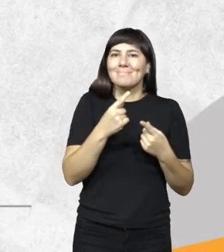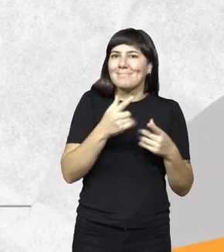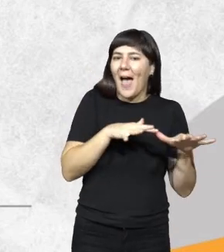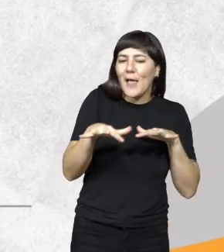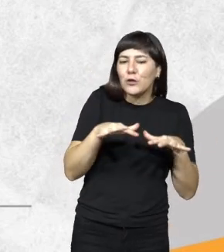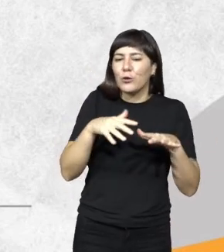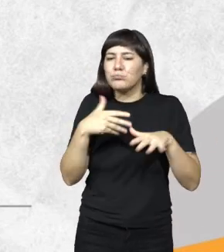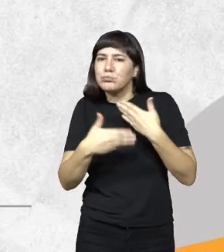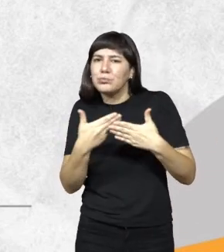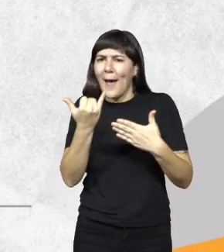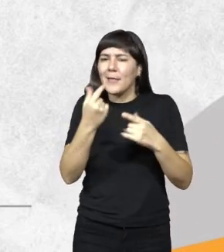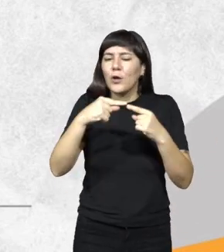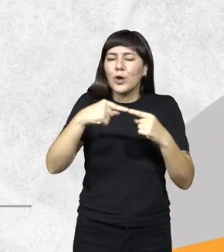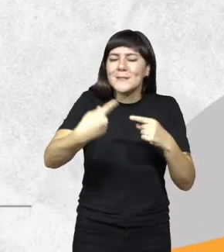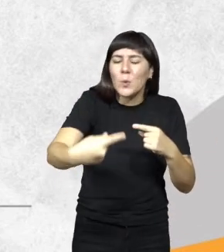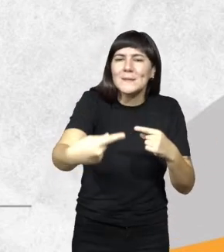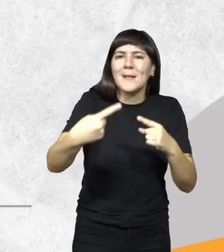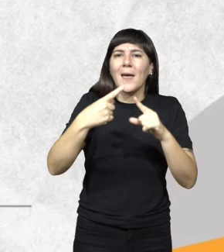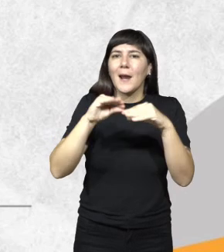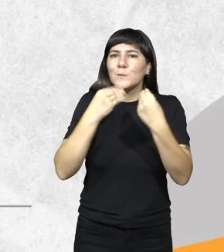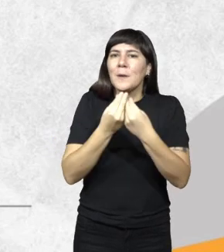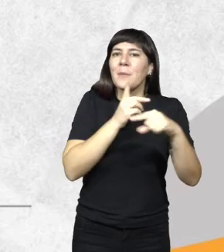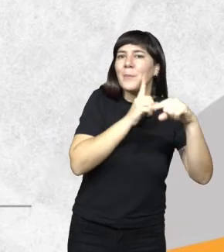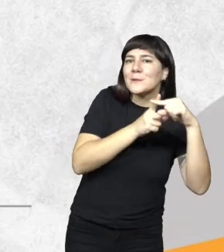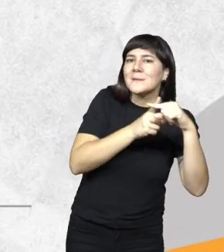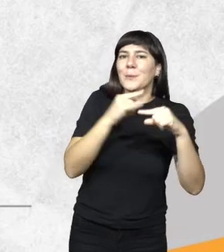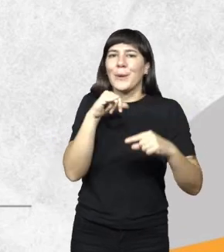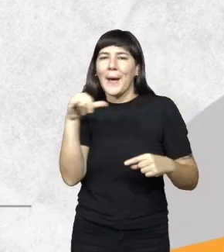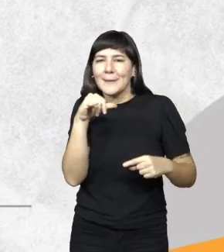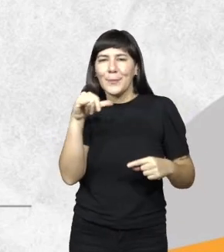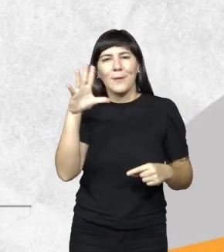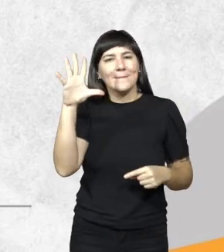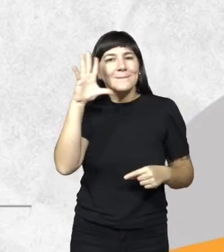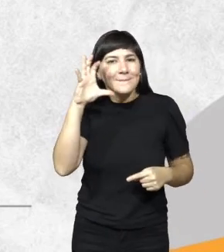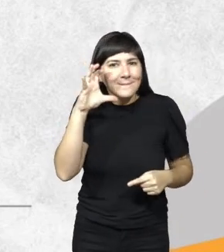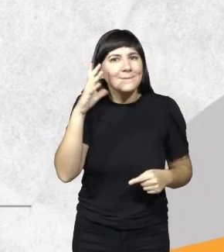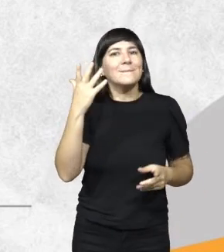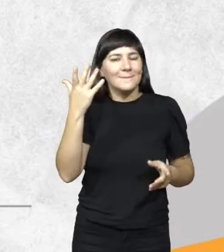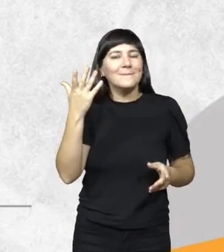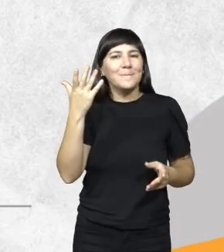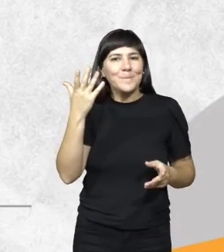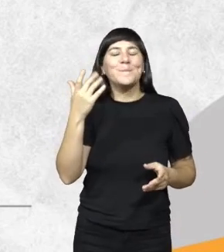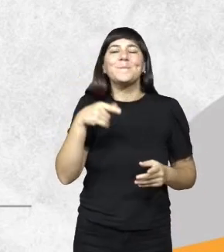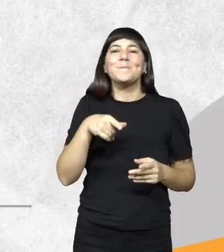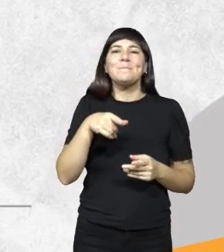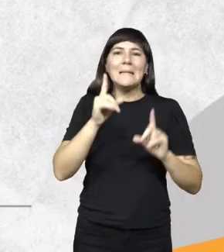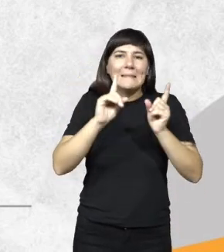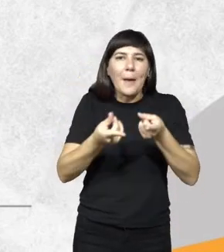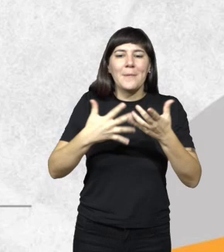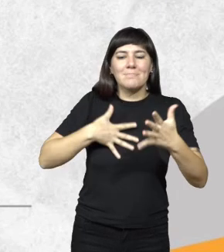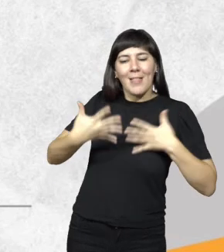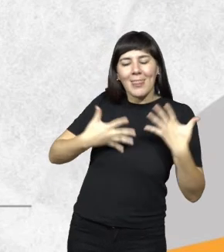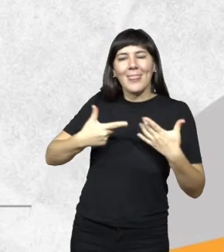puede tener una consecuencia, un resultado positivo o negativo, tenerlo presente y actuar